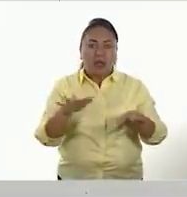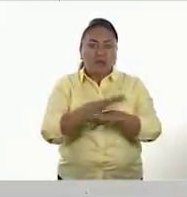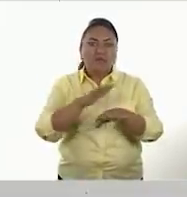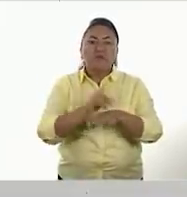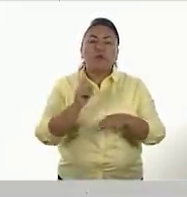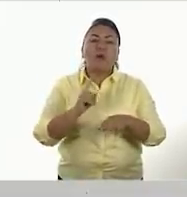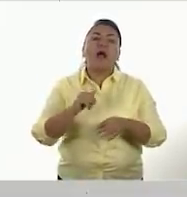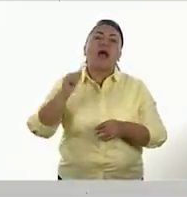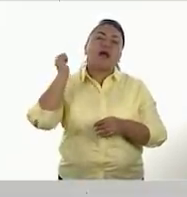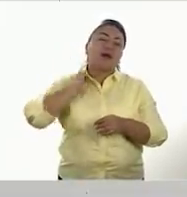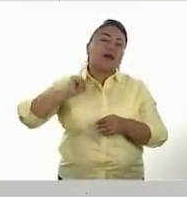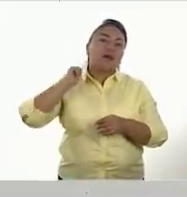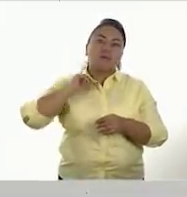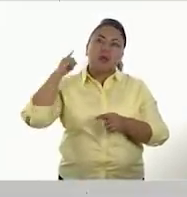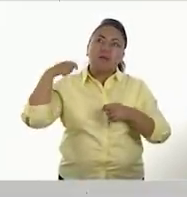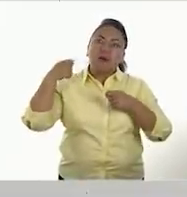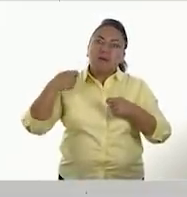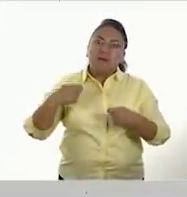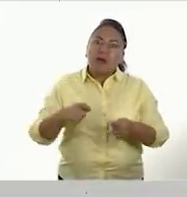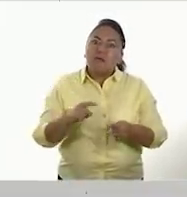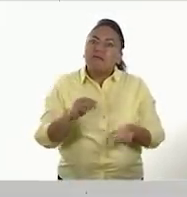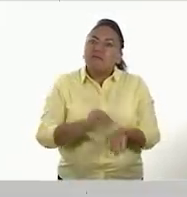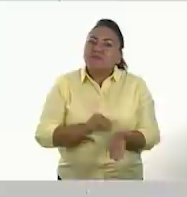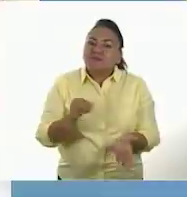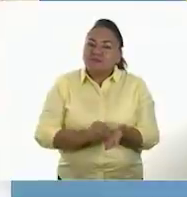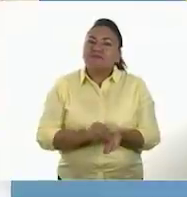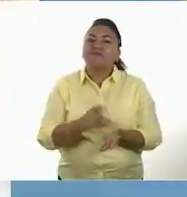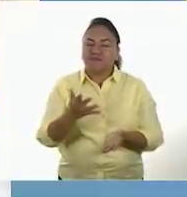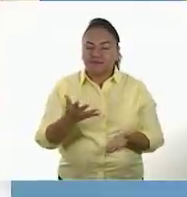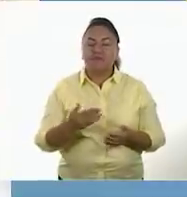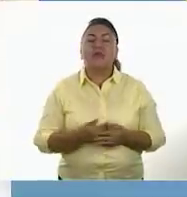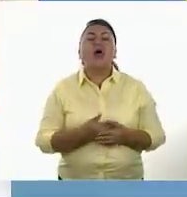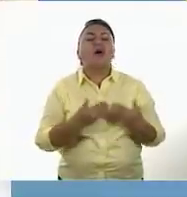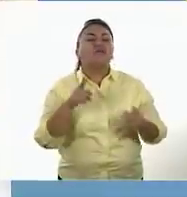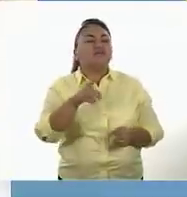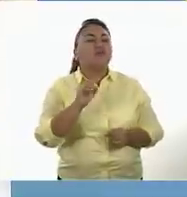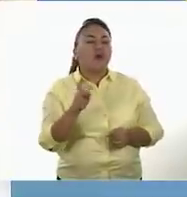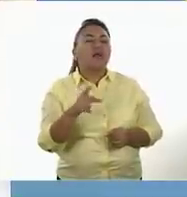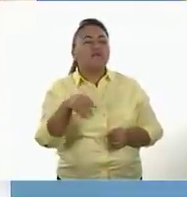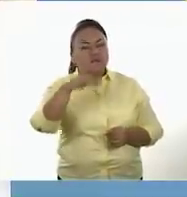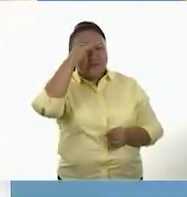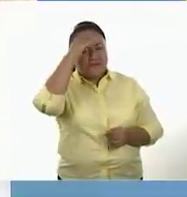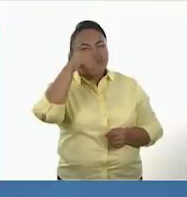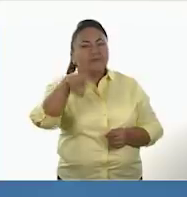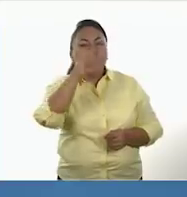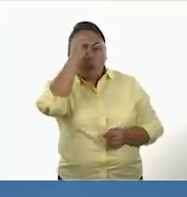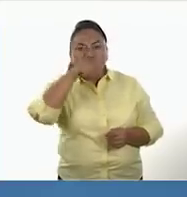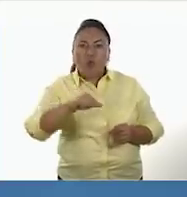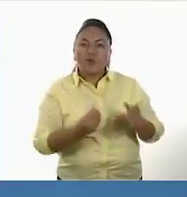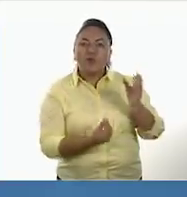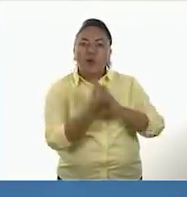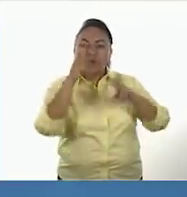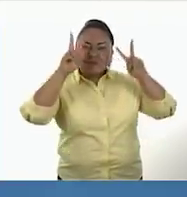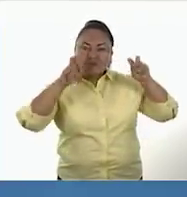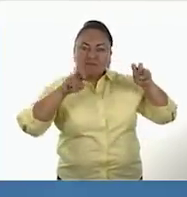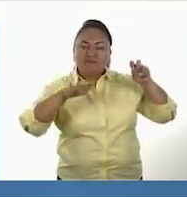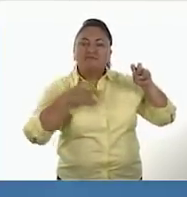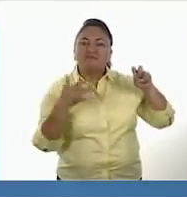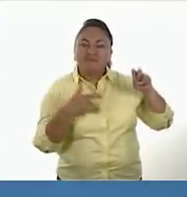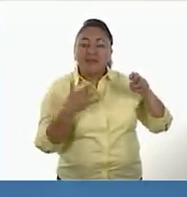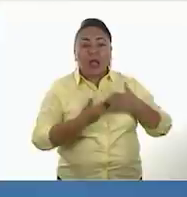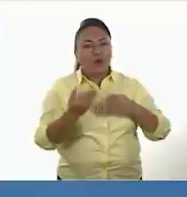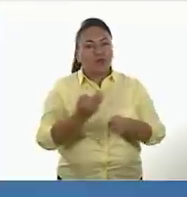pues ya no las vemos tan bien. Ok, ¿qué les pareció chicos y chicas? Vimos un nuevo tema ahora y vamos a dar